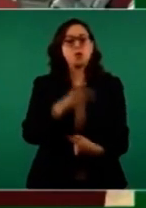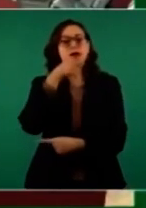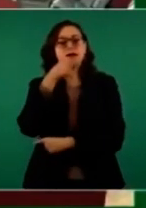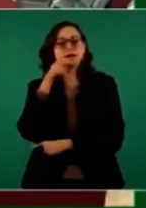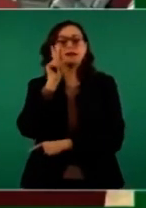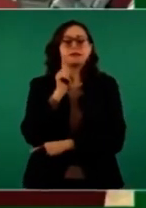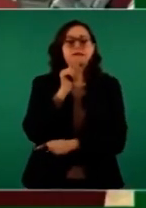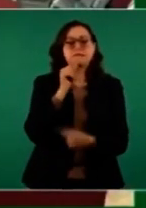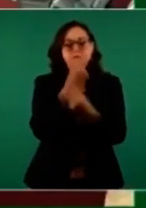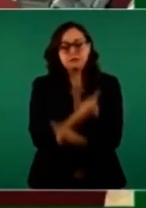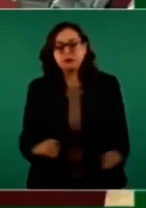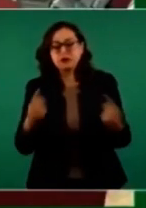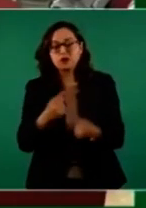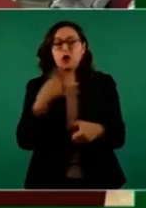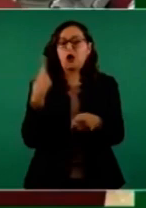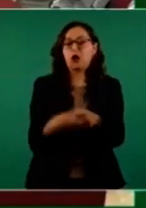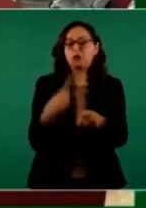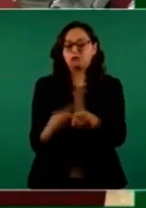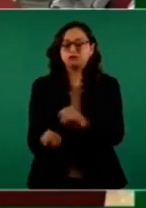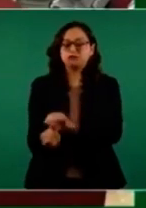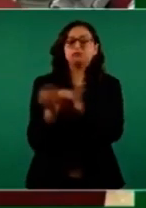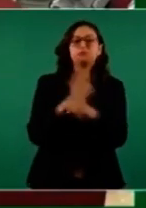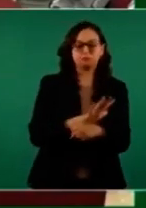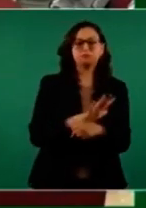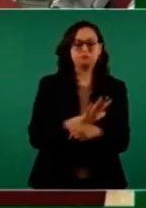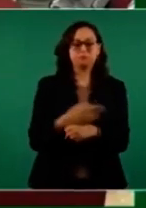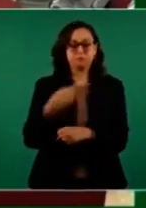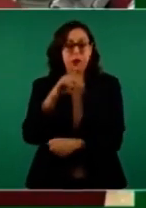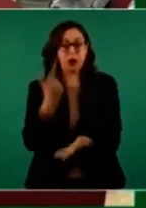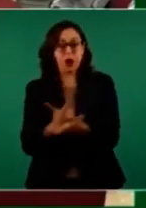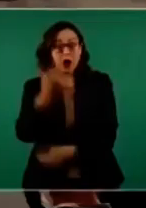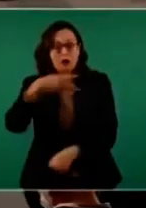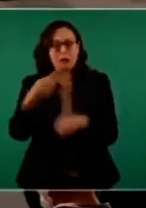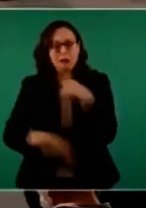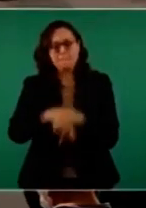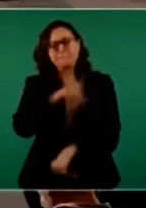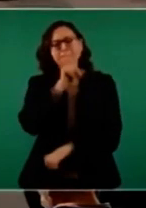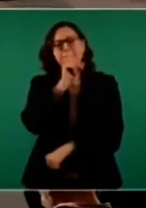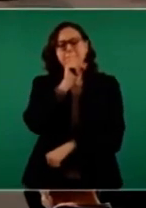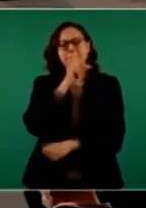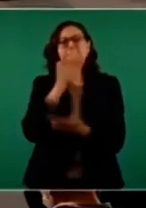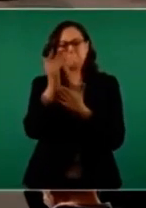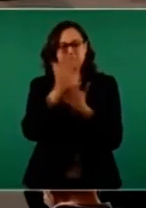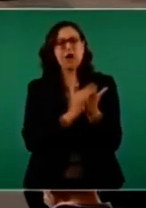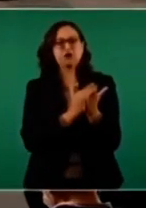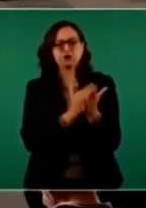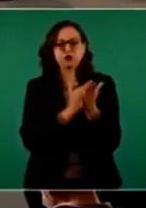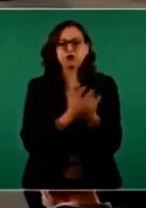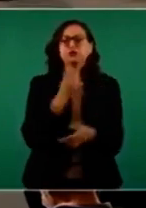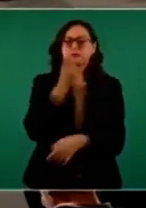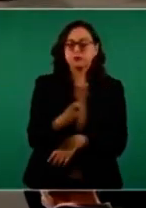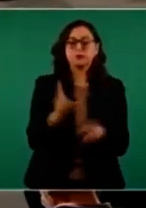riesgos los niños, las niñas. Y en el caso del personal